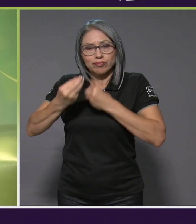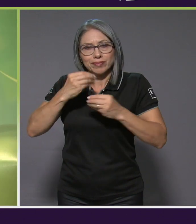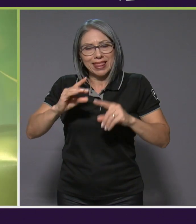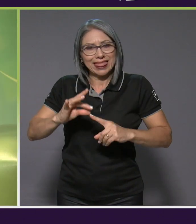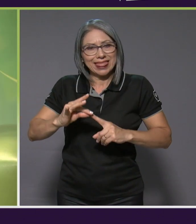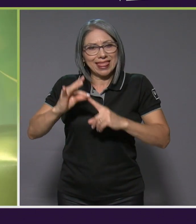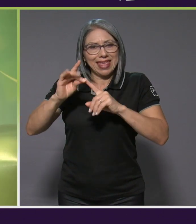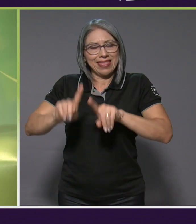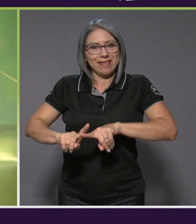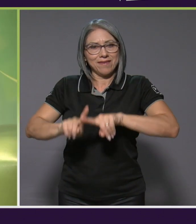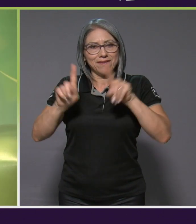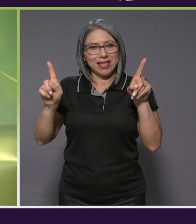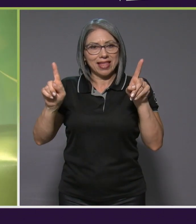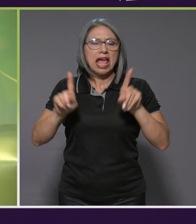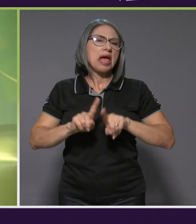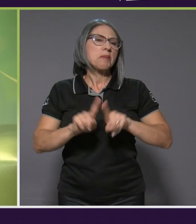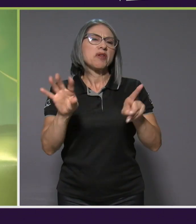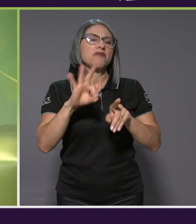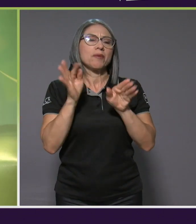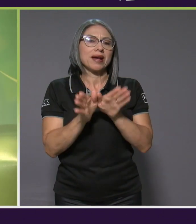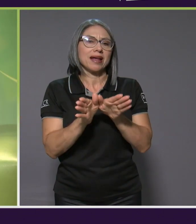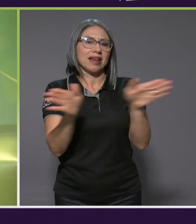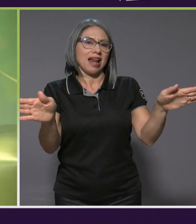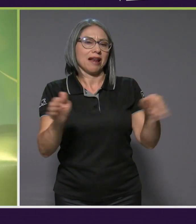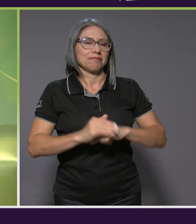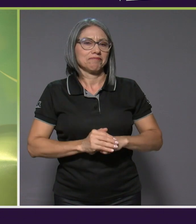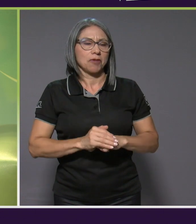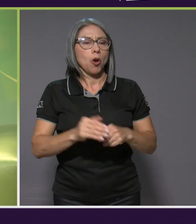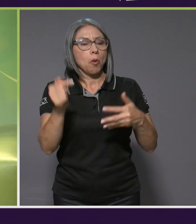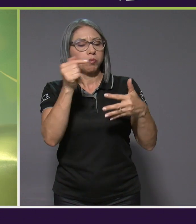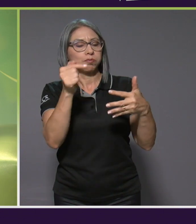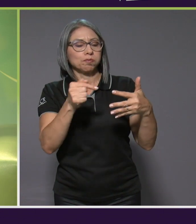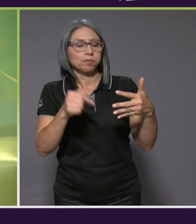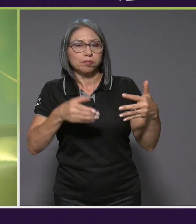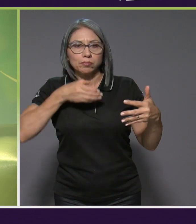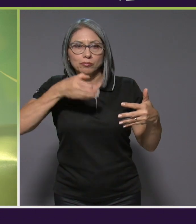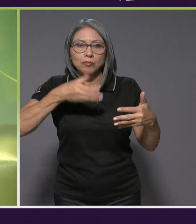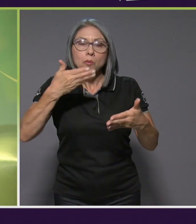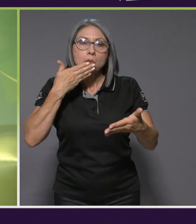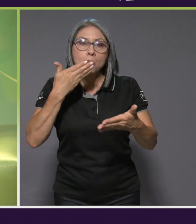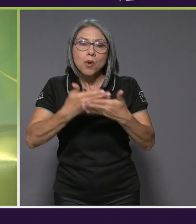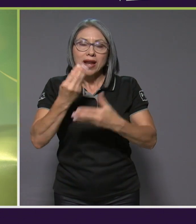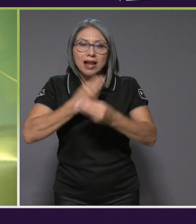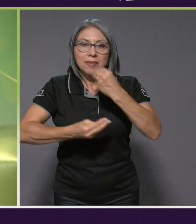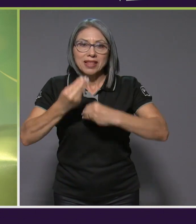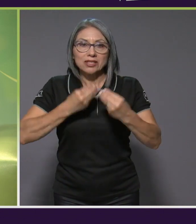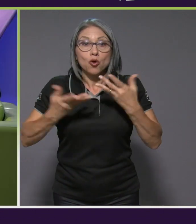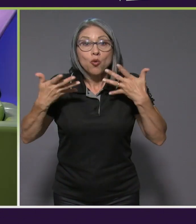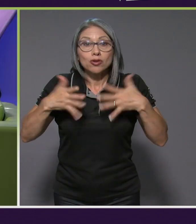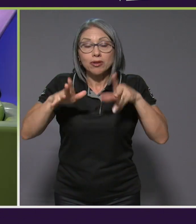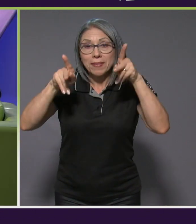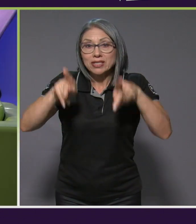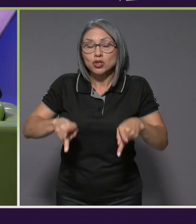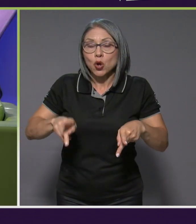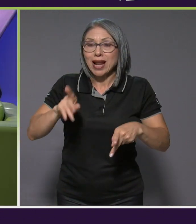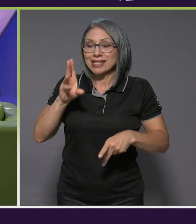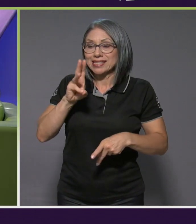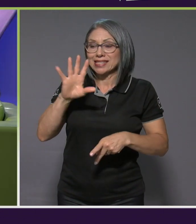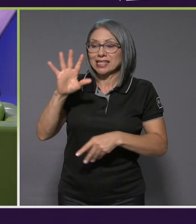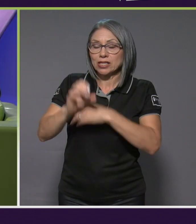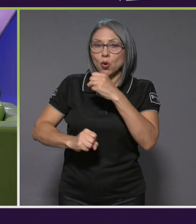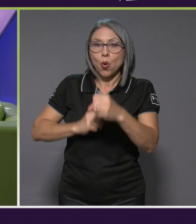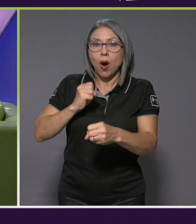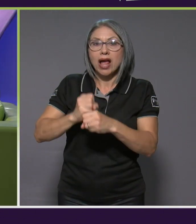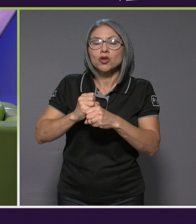nivel general, ¿qué podríamos decir que son como esas claves de una buena alimentación cuando ya tenemos 65 años o más? Sí, indiscutiblemente